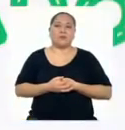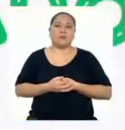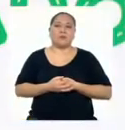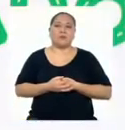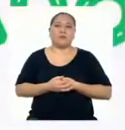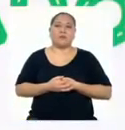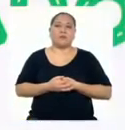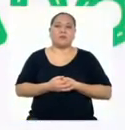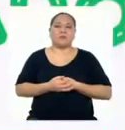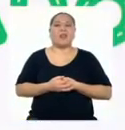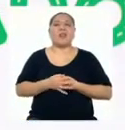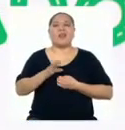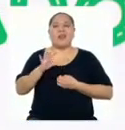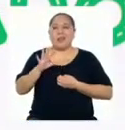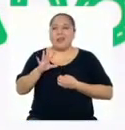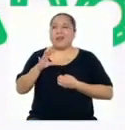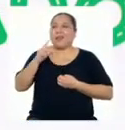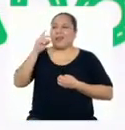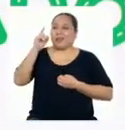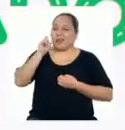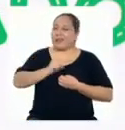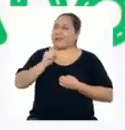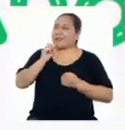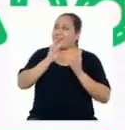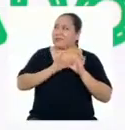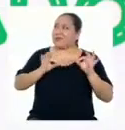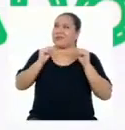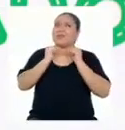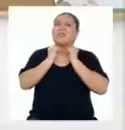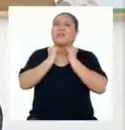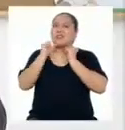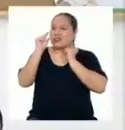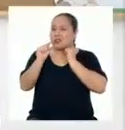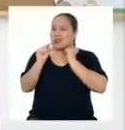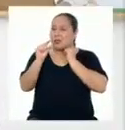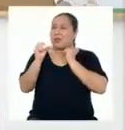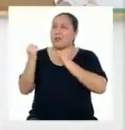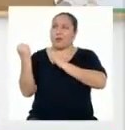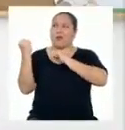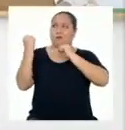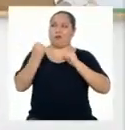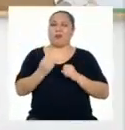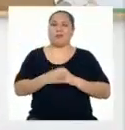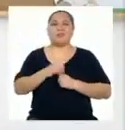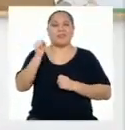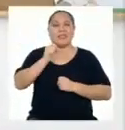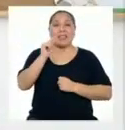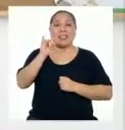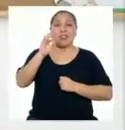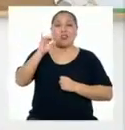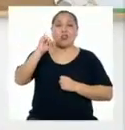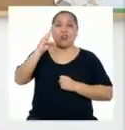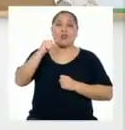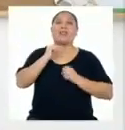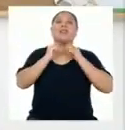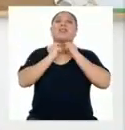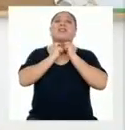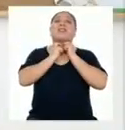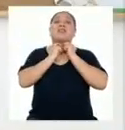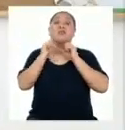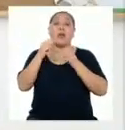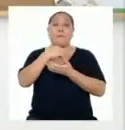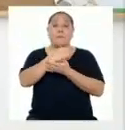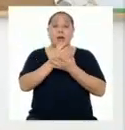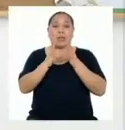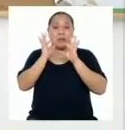¡Ah! Es bien importante. Chiquita, pero poderosa. Sí. La tiroides es una de las partes más